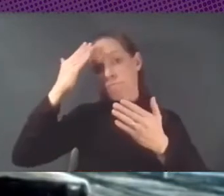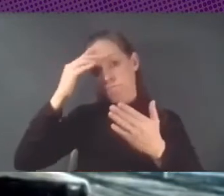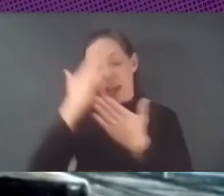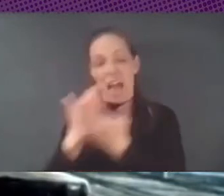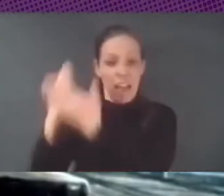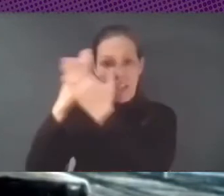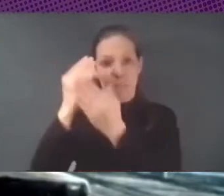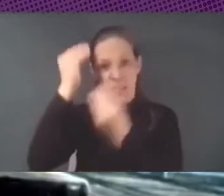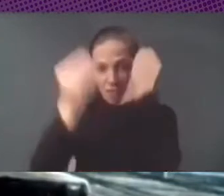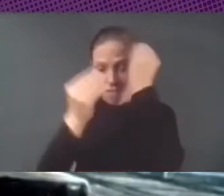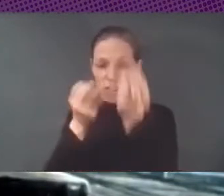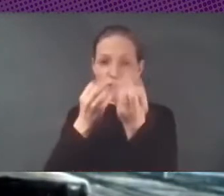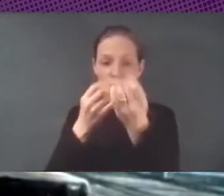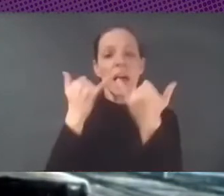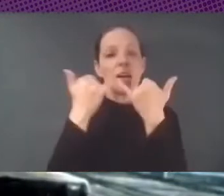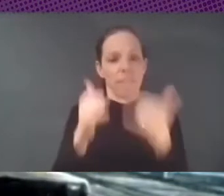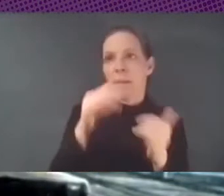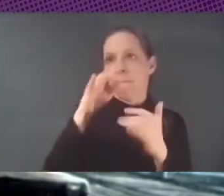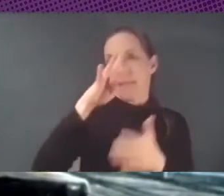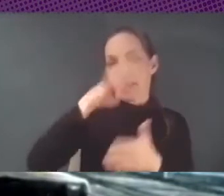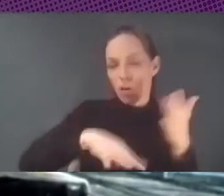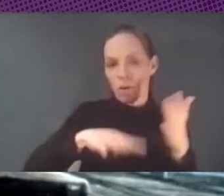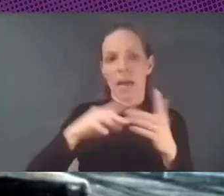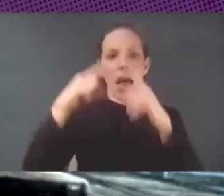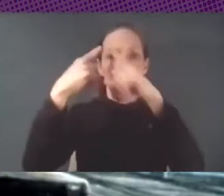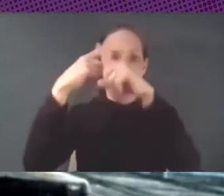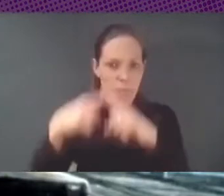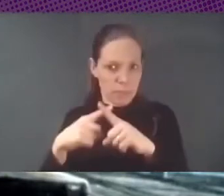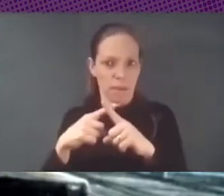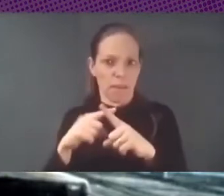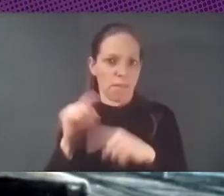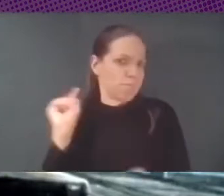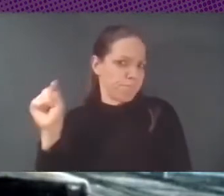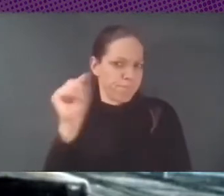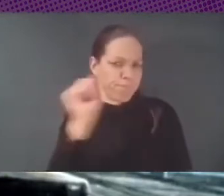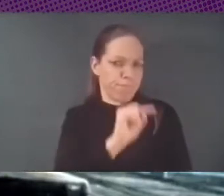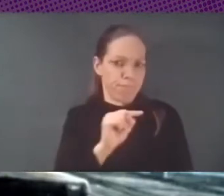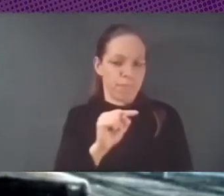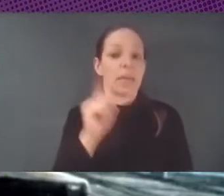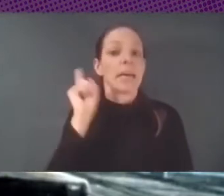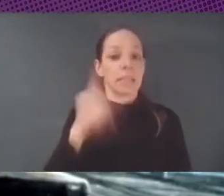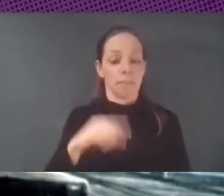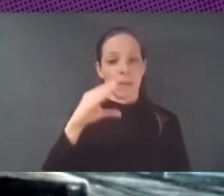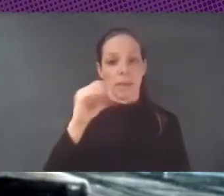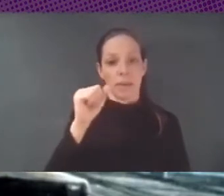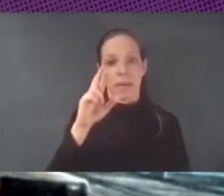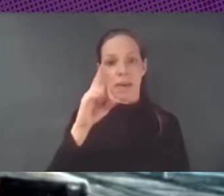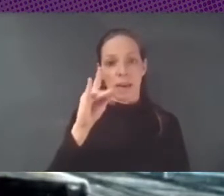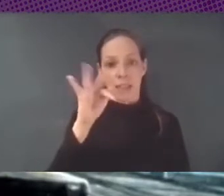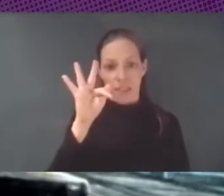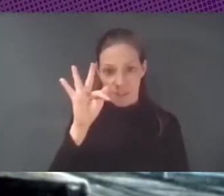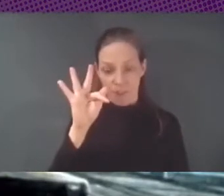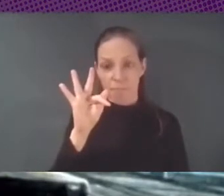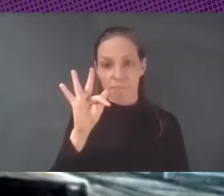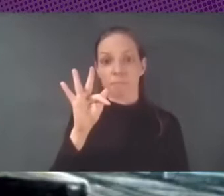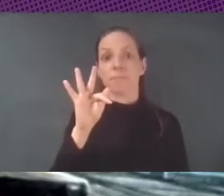los eventos en Barcelona, en Ámsterdam, a seguir, y en Cardiff. Y bueno, luego llegó la